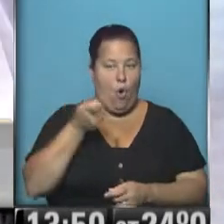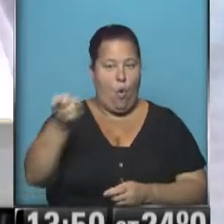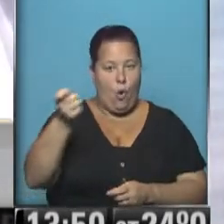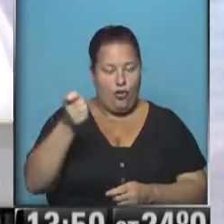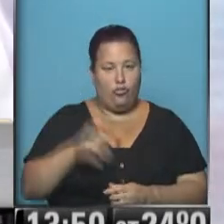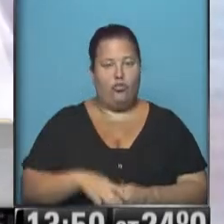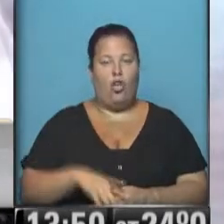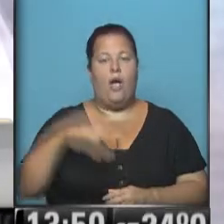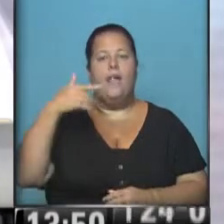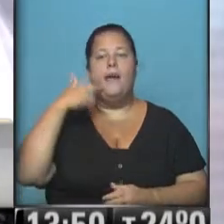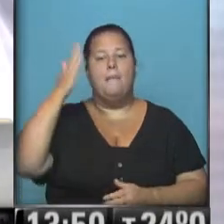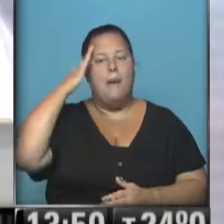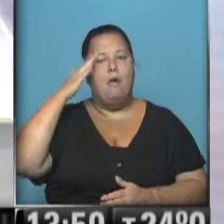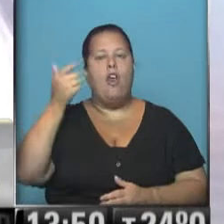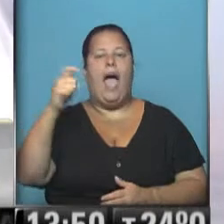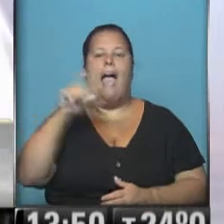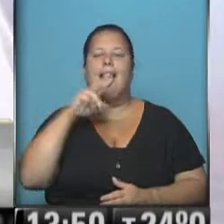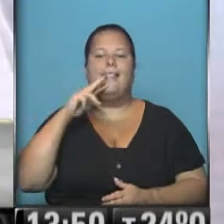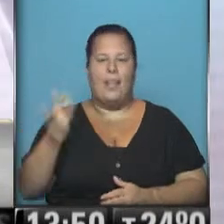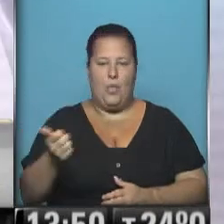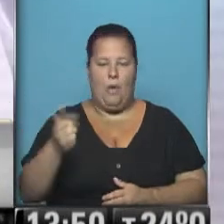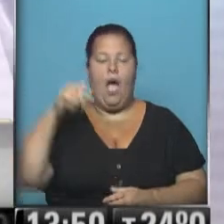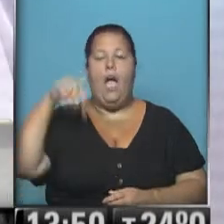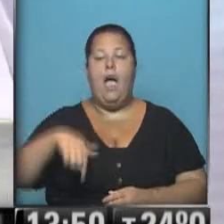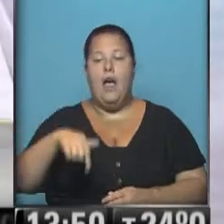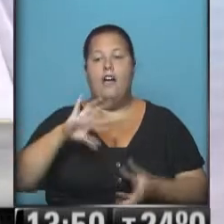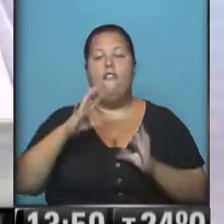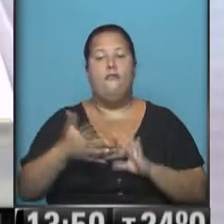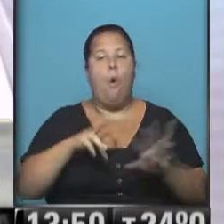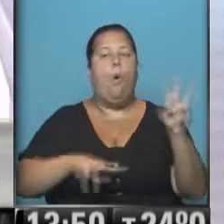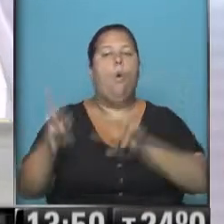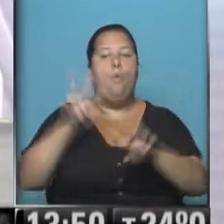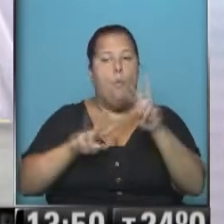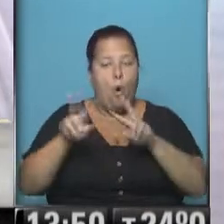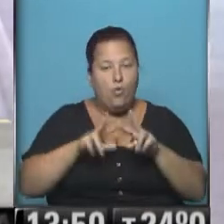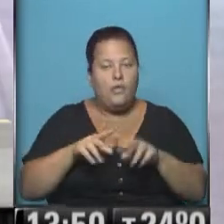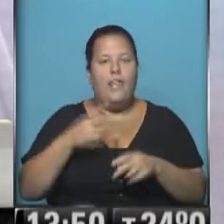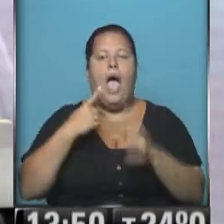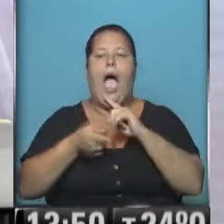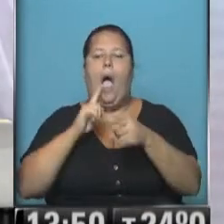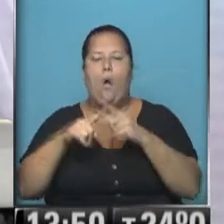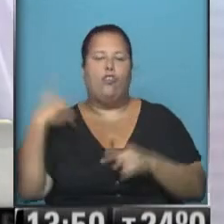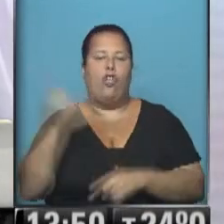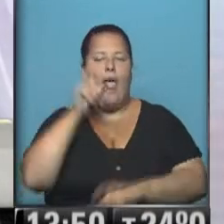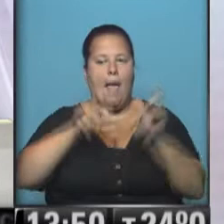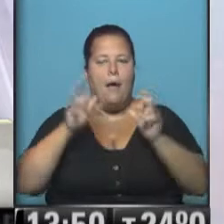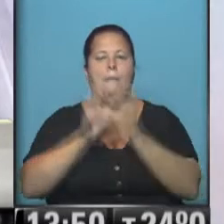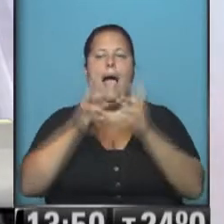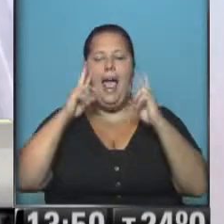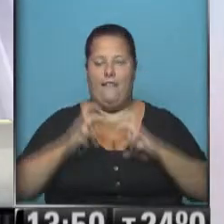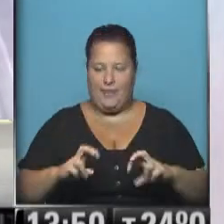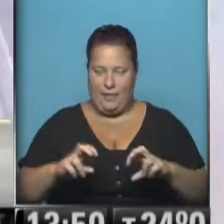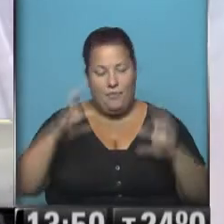de Memoria Activa. Esto sería una búsqueda, por lo que me dicen, de un consenso social dentro de la investigación.